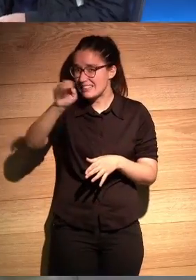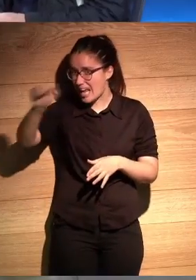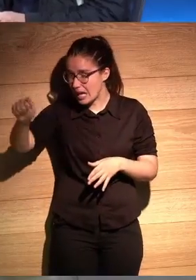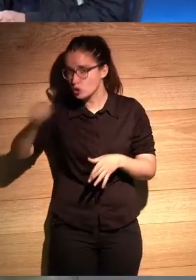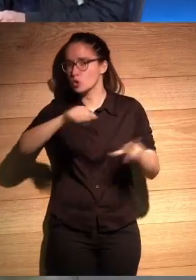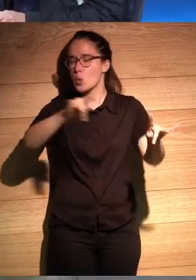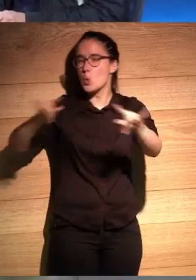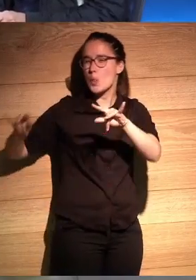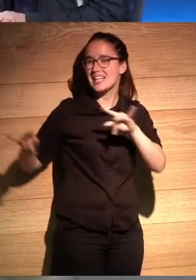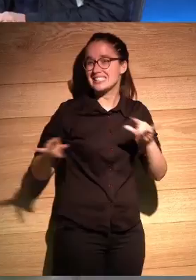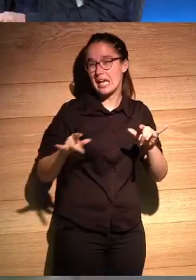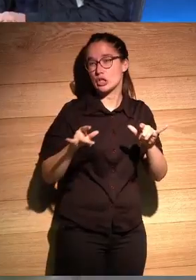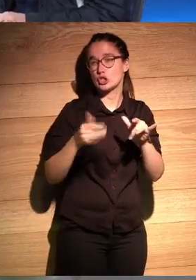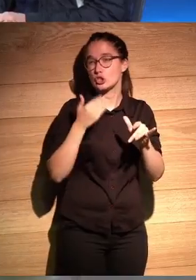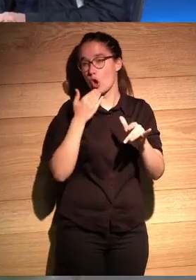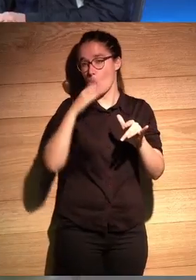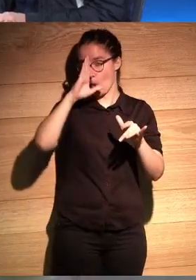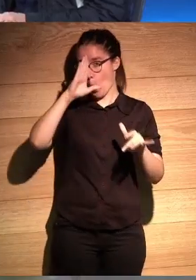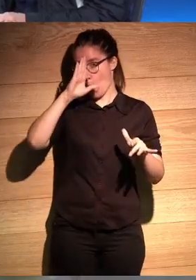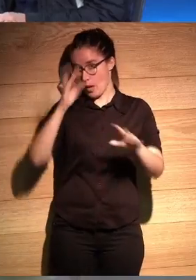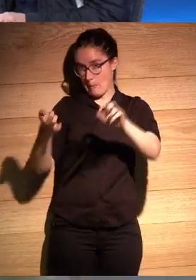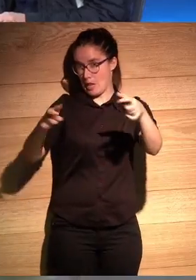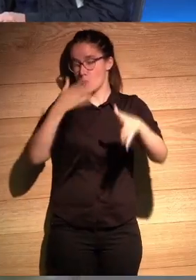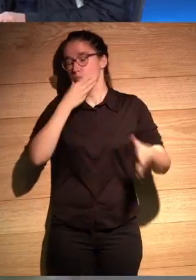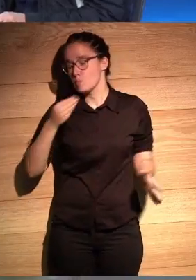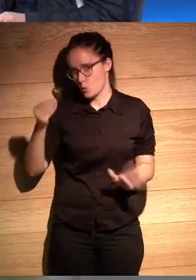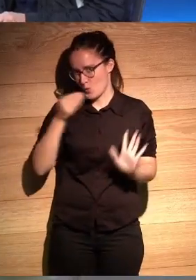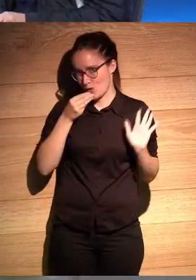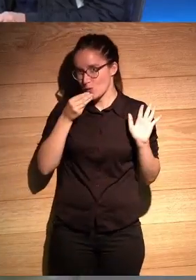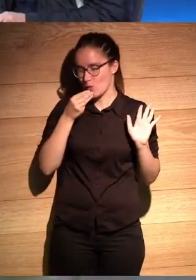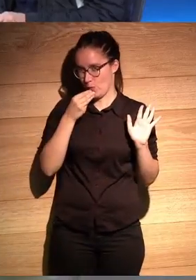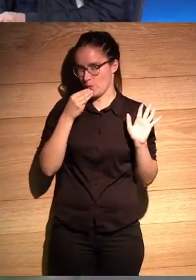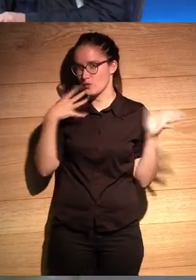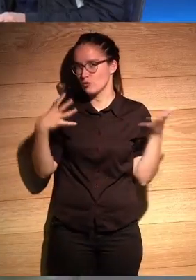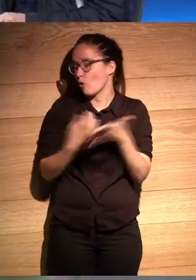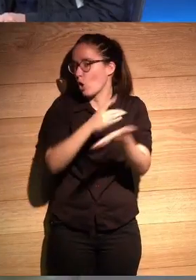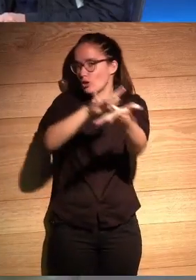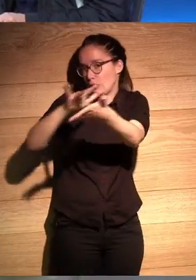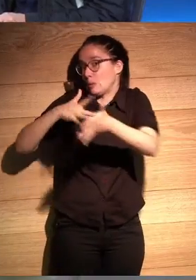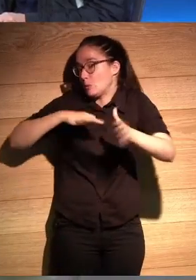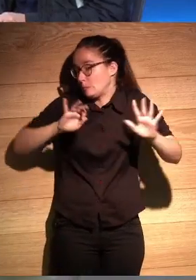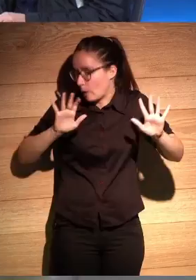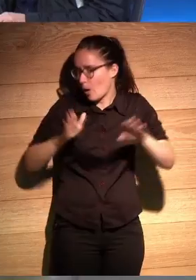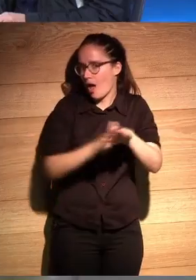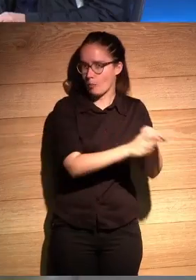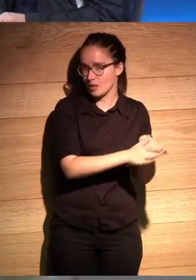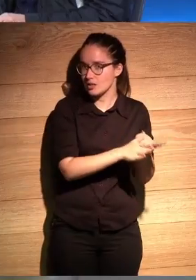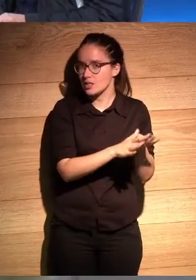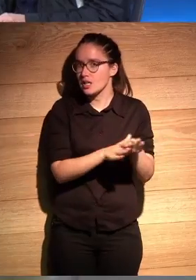un desierto lunar para entendernos ¿no? es una es precioso más allá de todo lo que sucede y